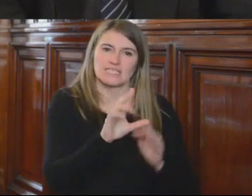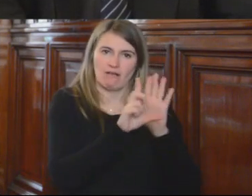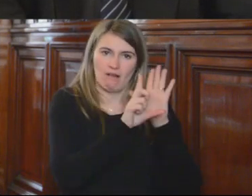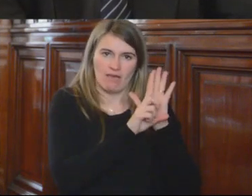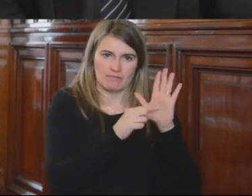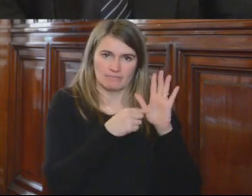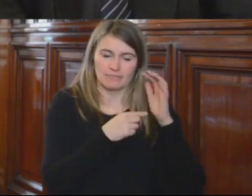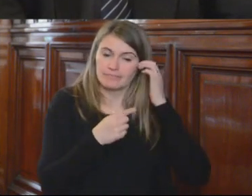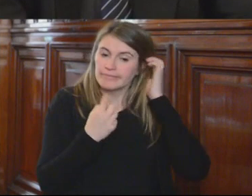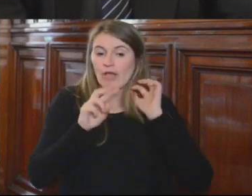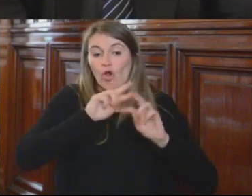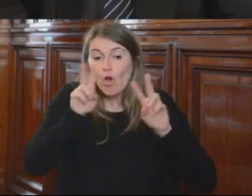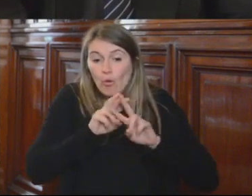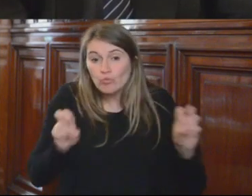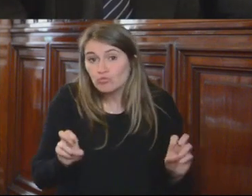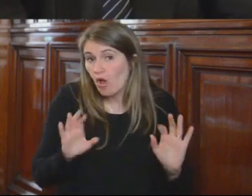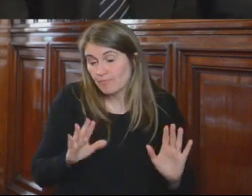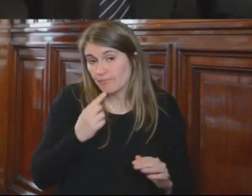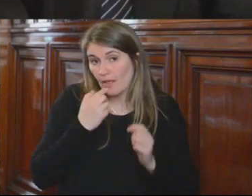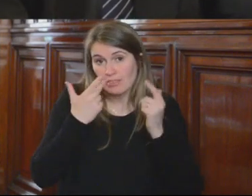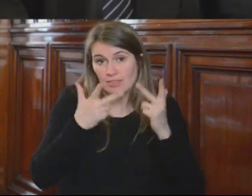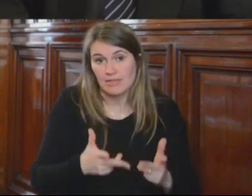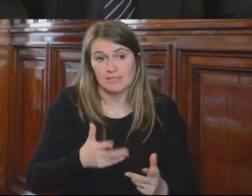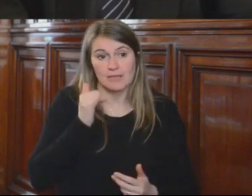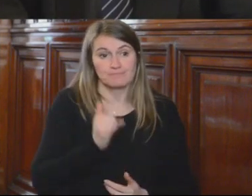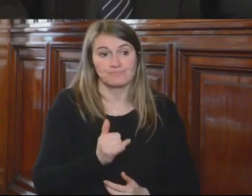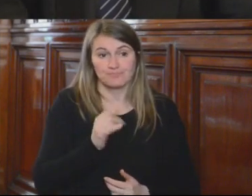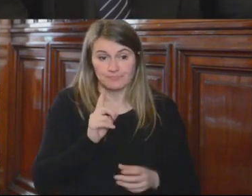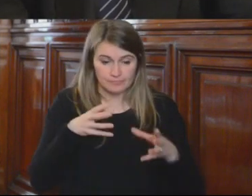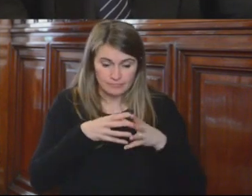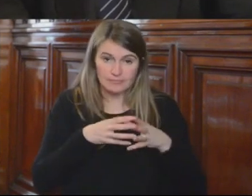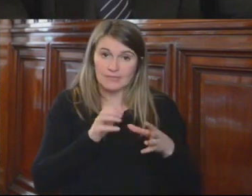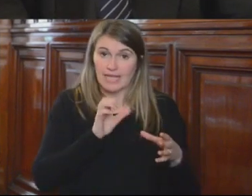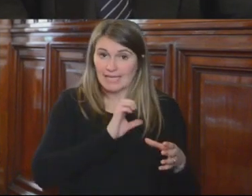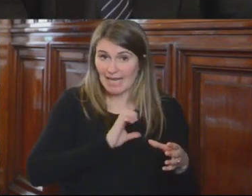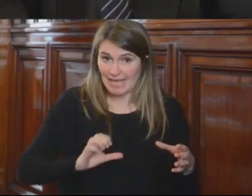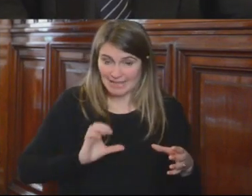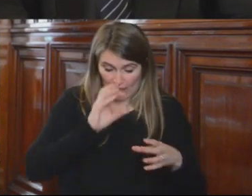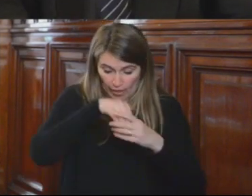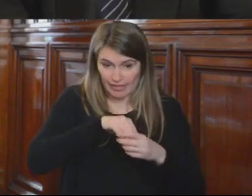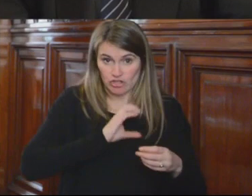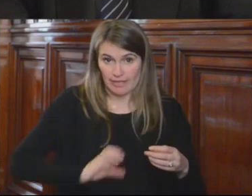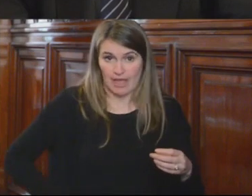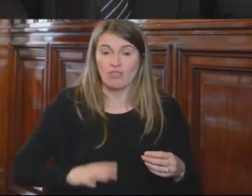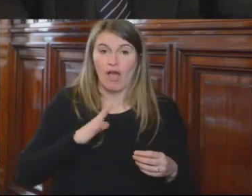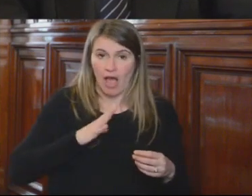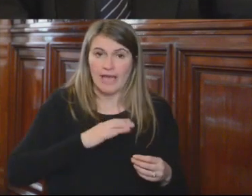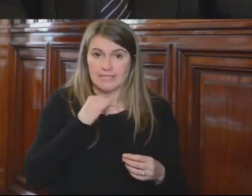En conclusión, podemos afirmar que en el Estado plurinacional sí existe una independencia de poderes, el órgano